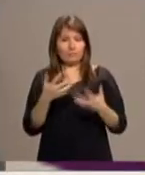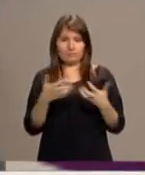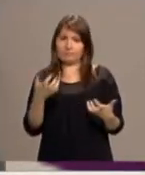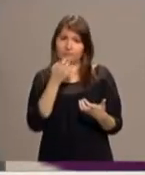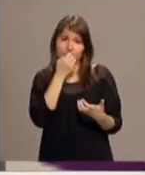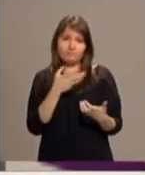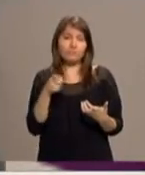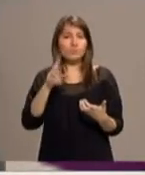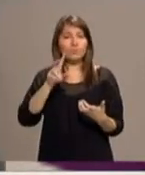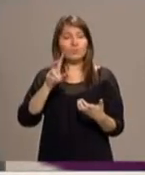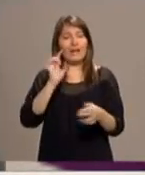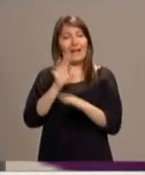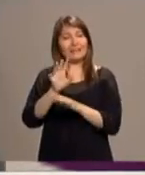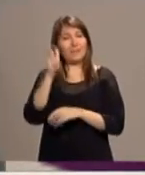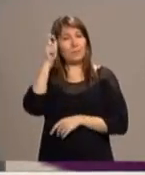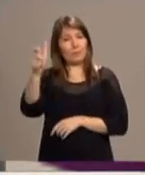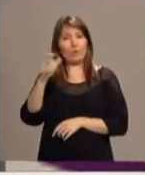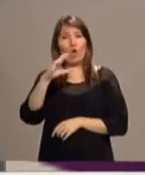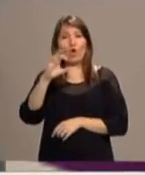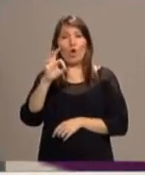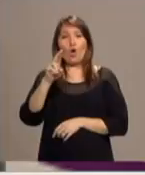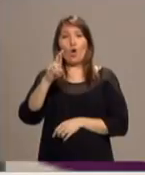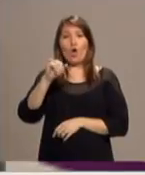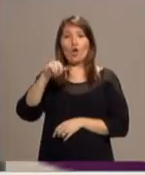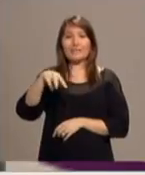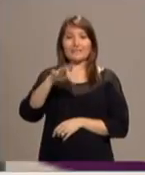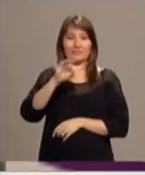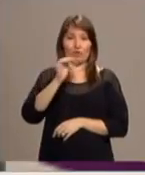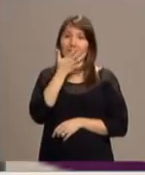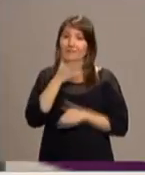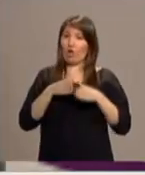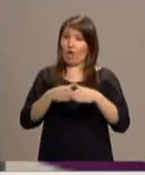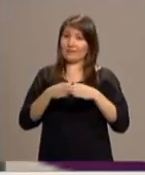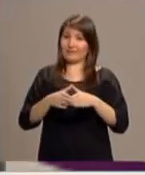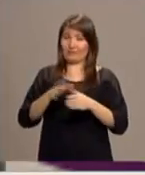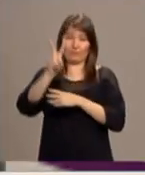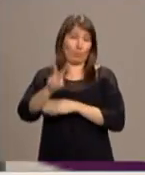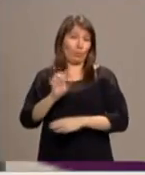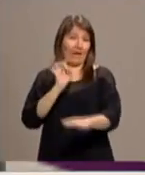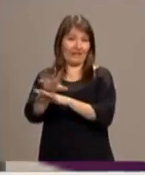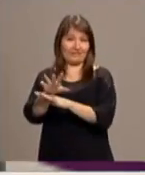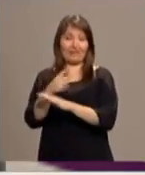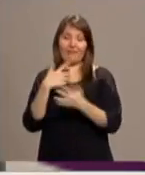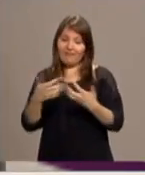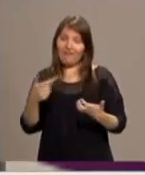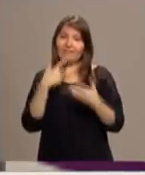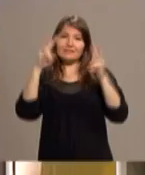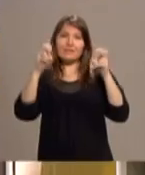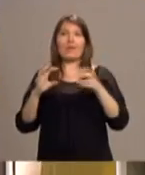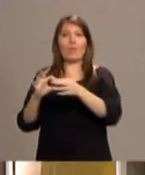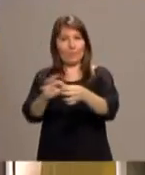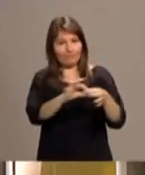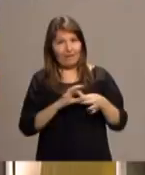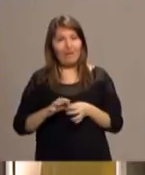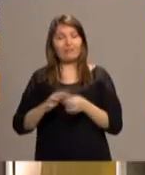de su segunda carta a los Corintios, pues habla de reconciliación, habla del amor de Cristo que nos